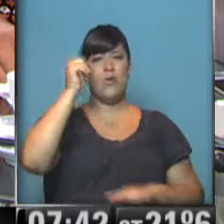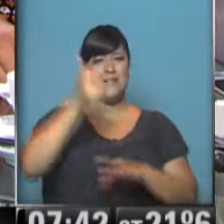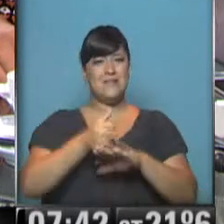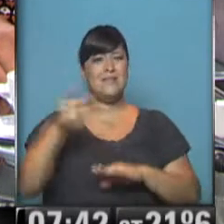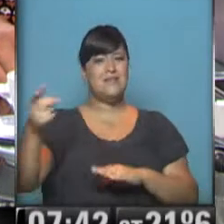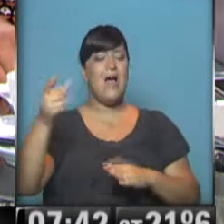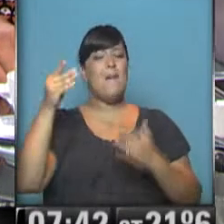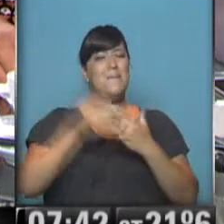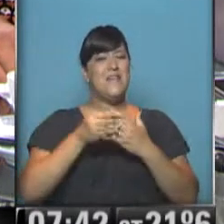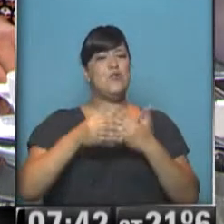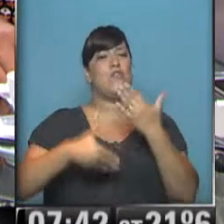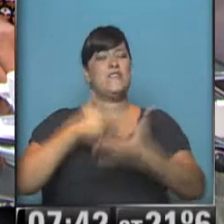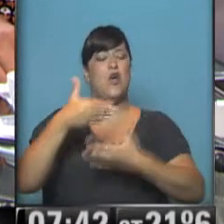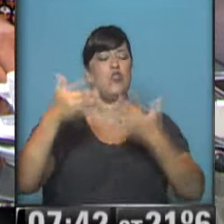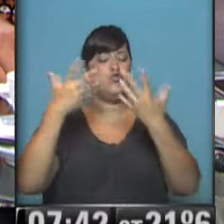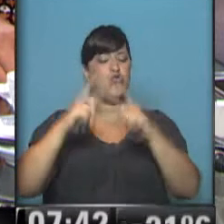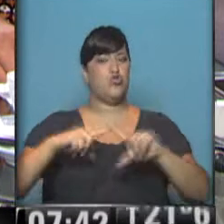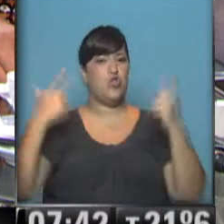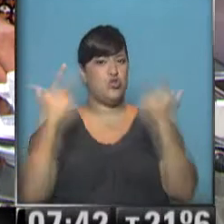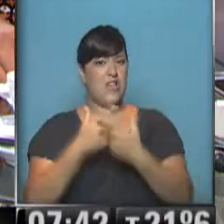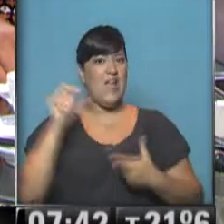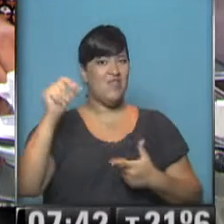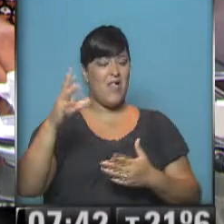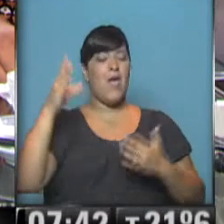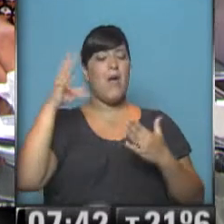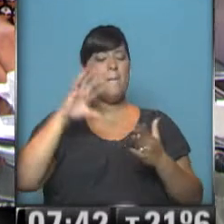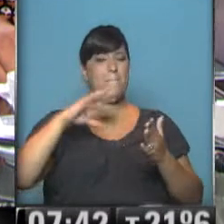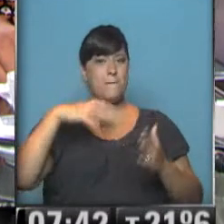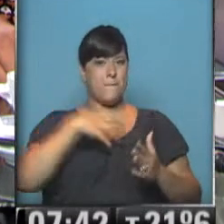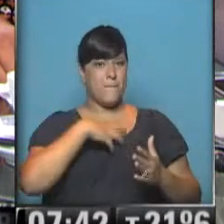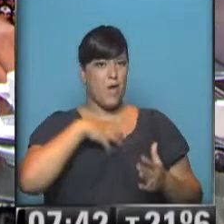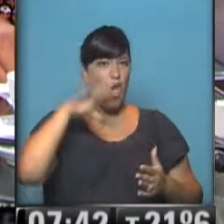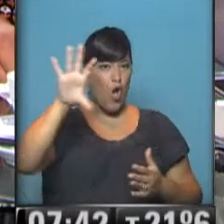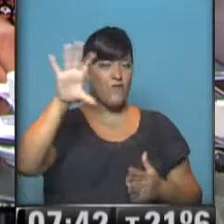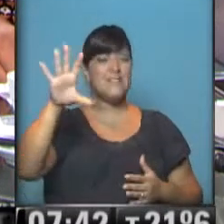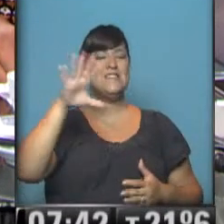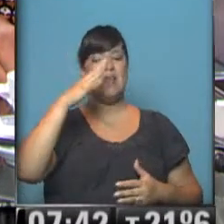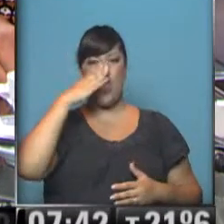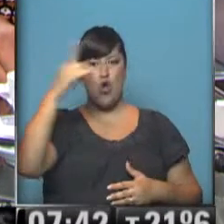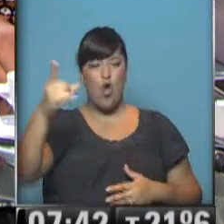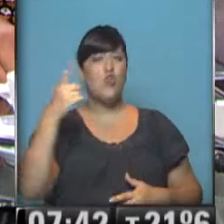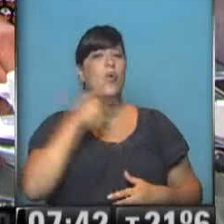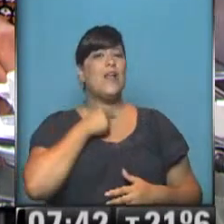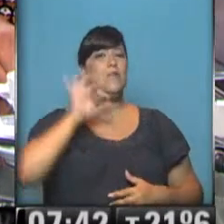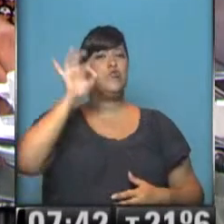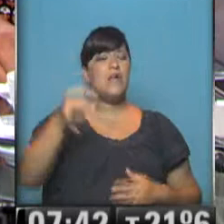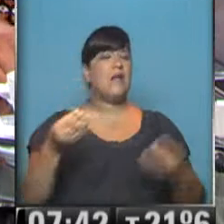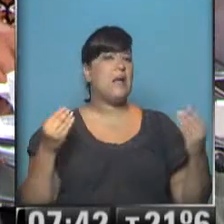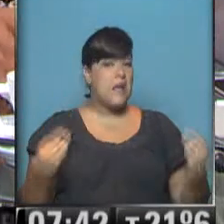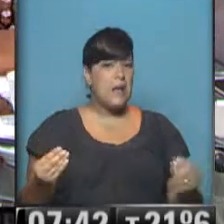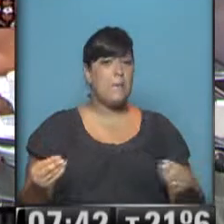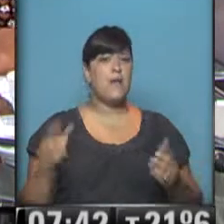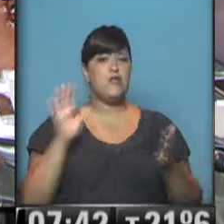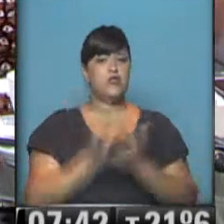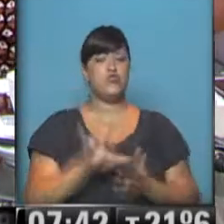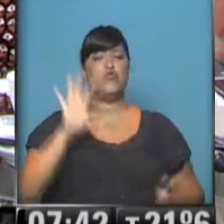Desarrollo Social de la provincia de Córdoba, a le damos los buenos días, Lourdes Suazo y Alejandro Puerta, si queremos saber lo que está pasando, el minuto a minuto de